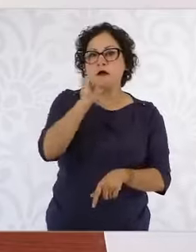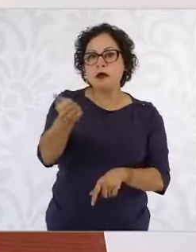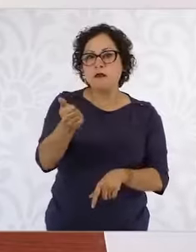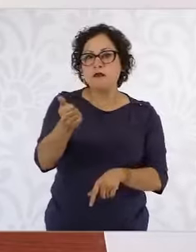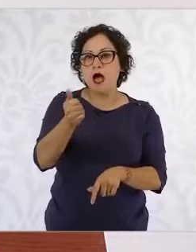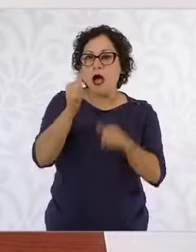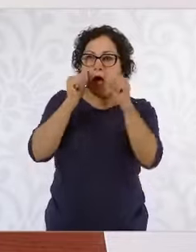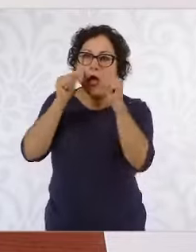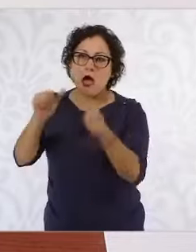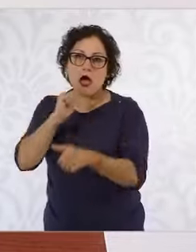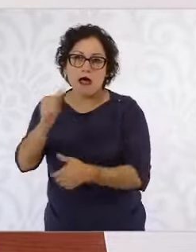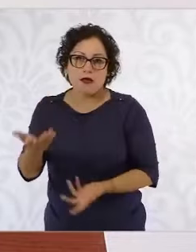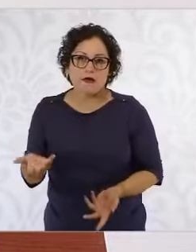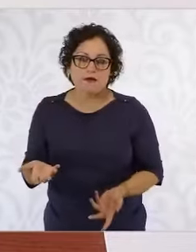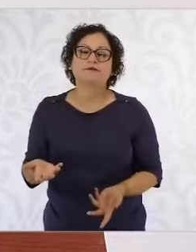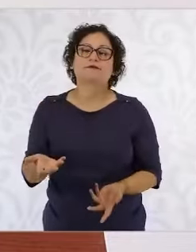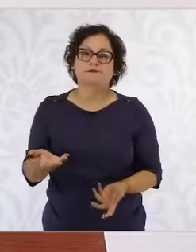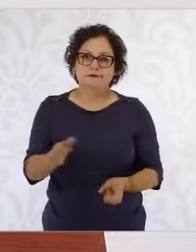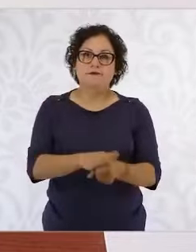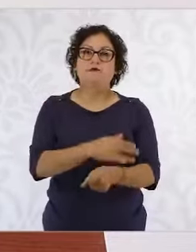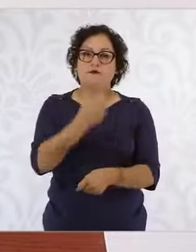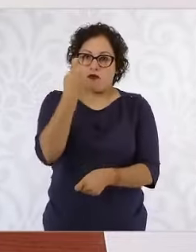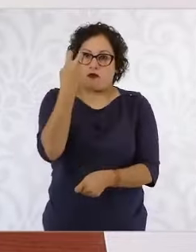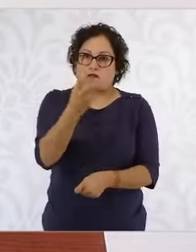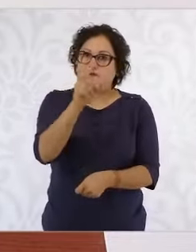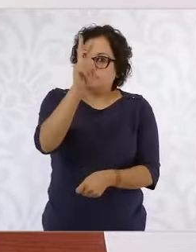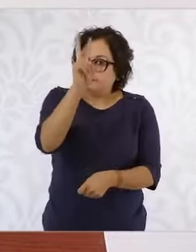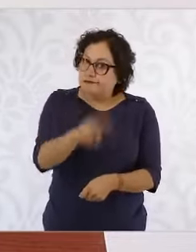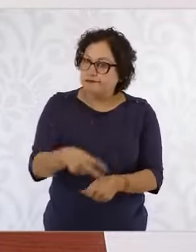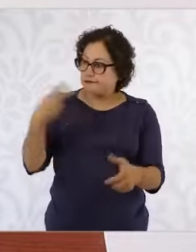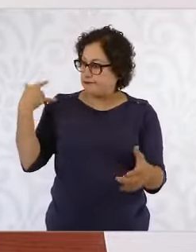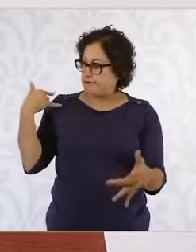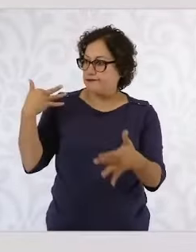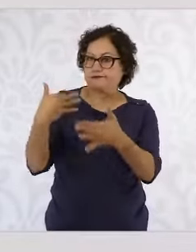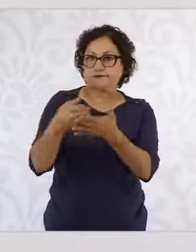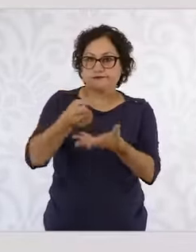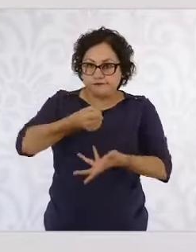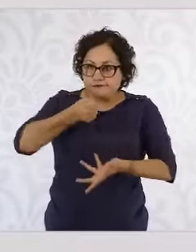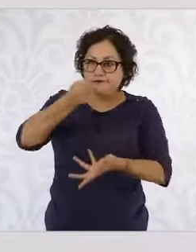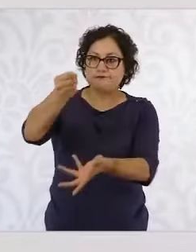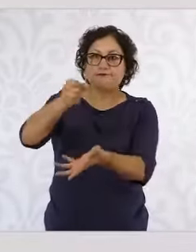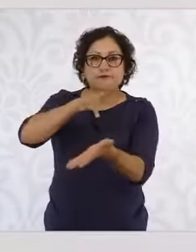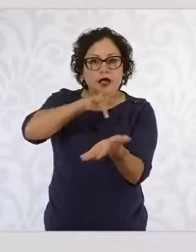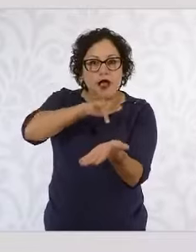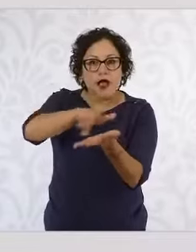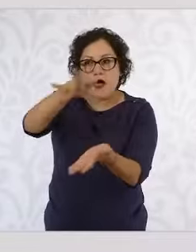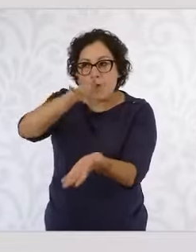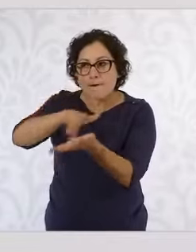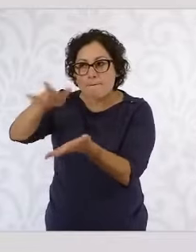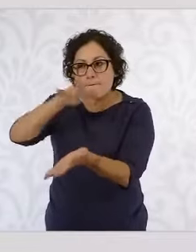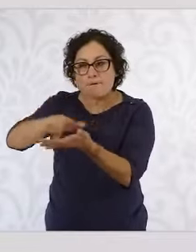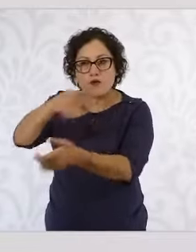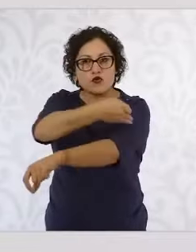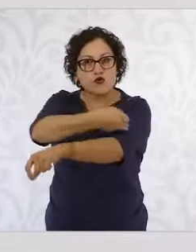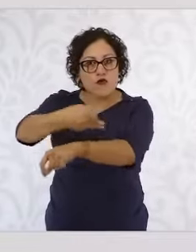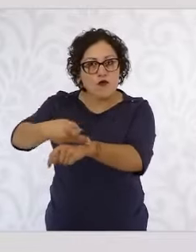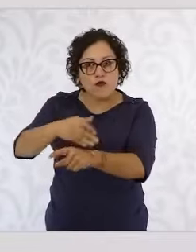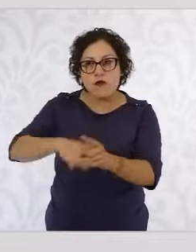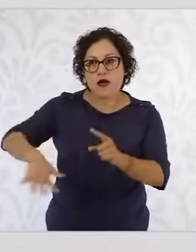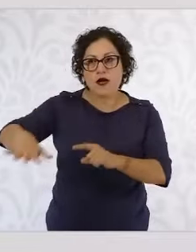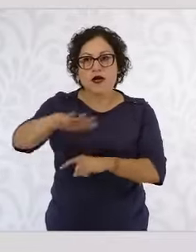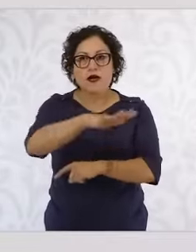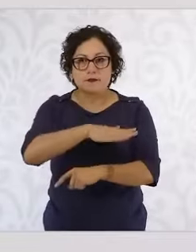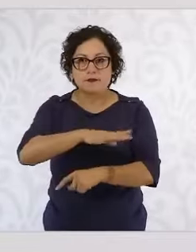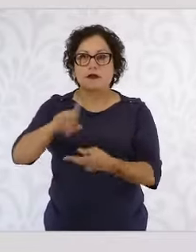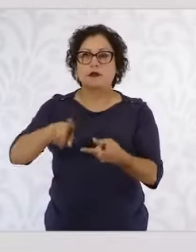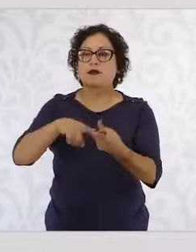Entonces, es un recurso muy importante, se apoyó a las familias, se restituyó el sistema